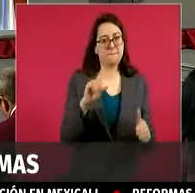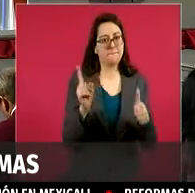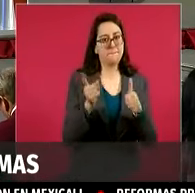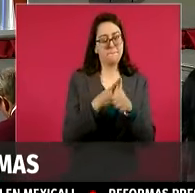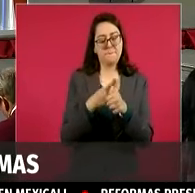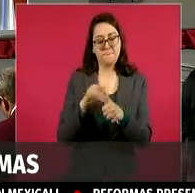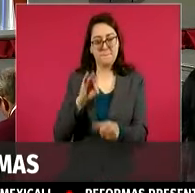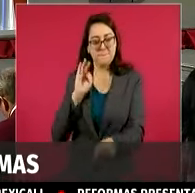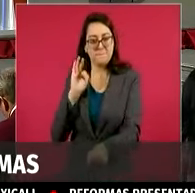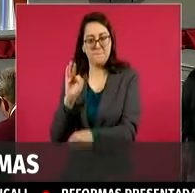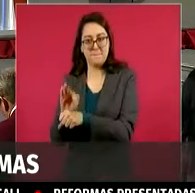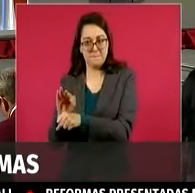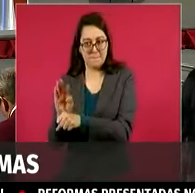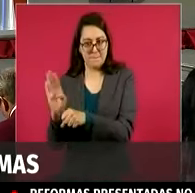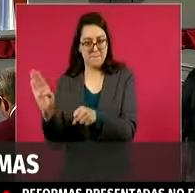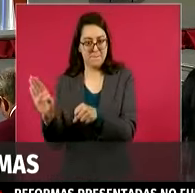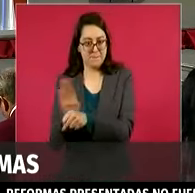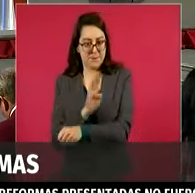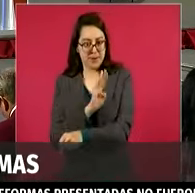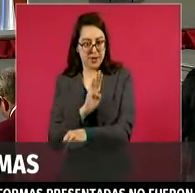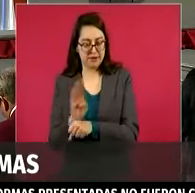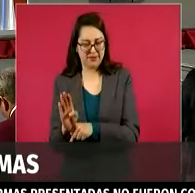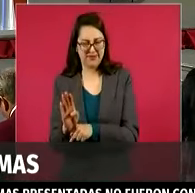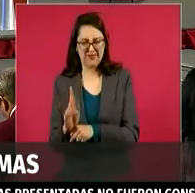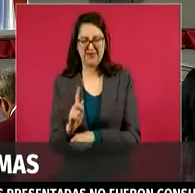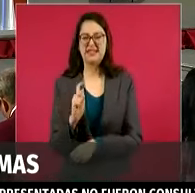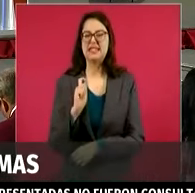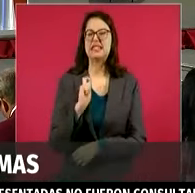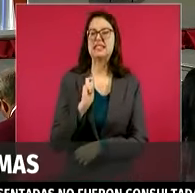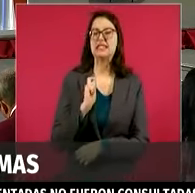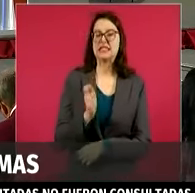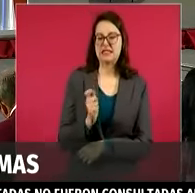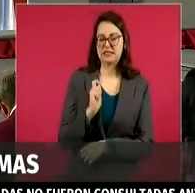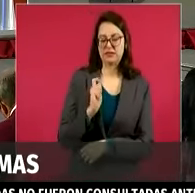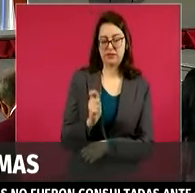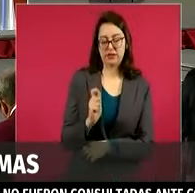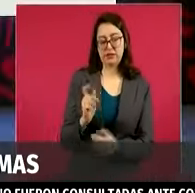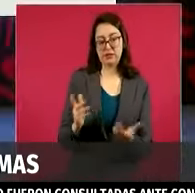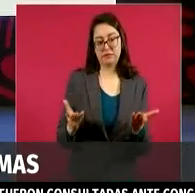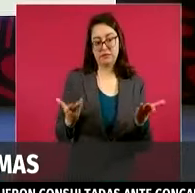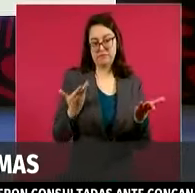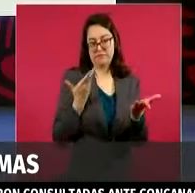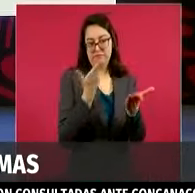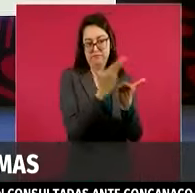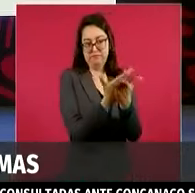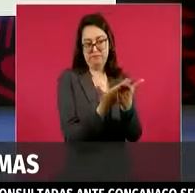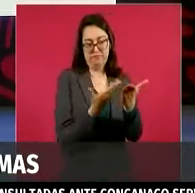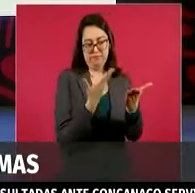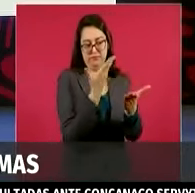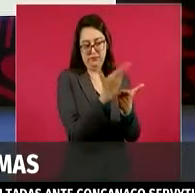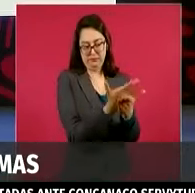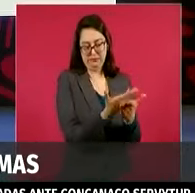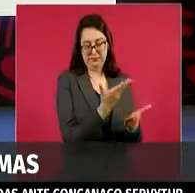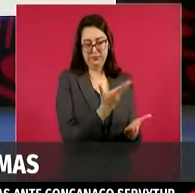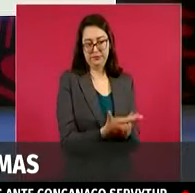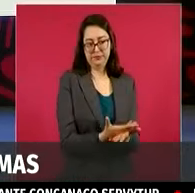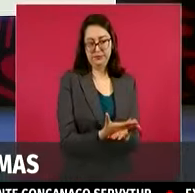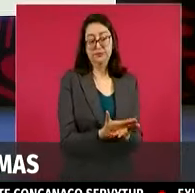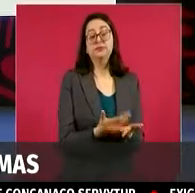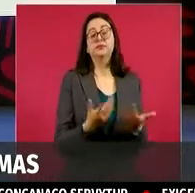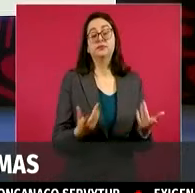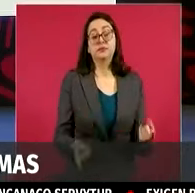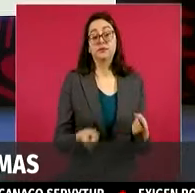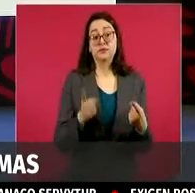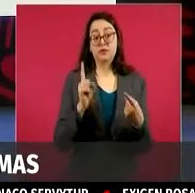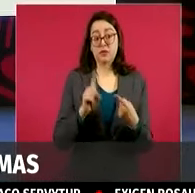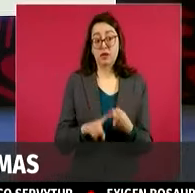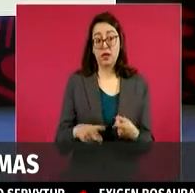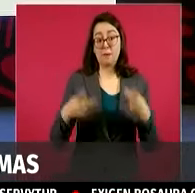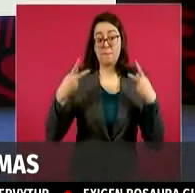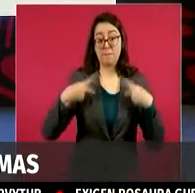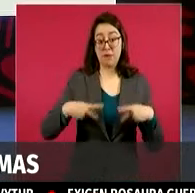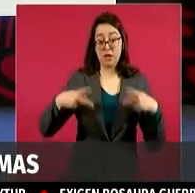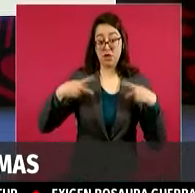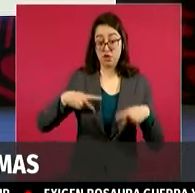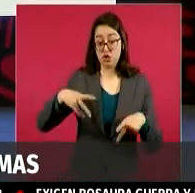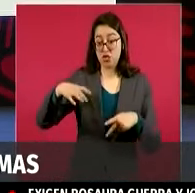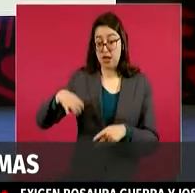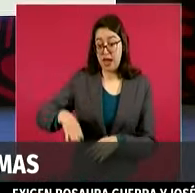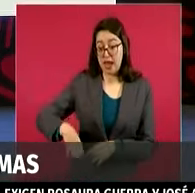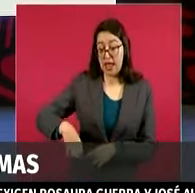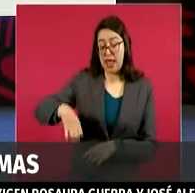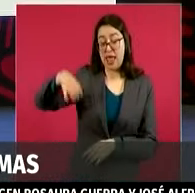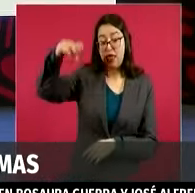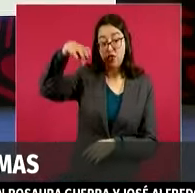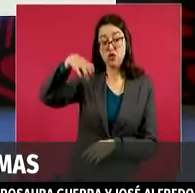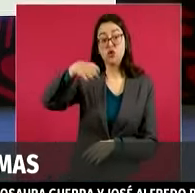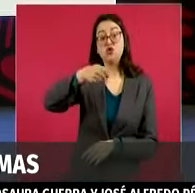en las campañas electorales recursos del crimen organizado, de la delincuencia organizada, recursos públicos que de manera ilícita